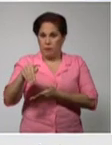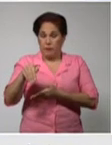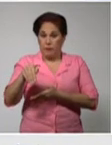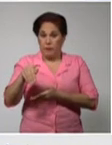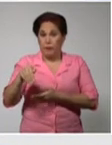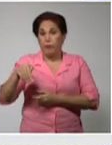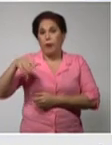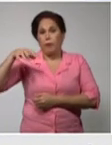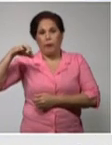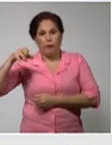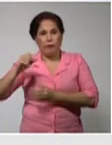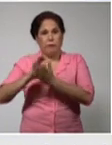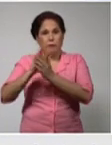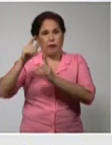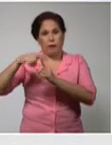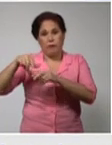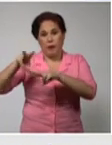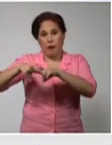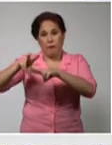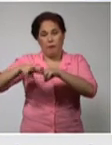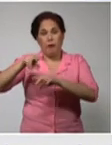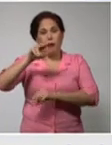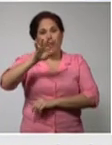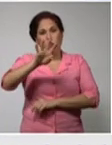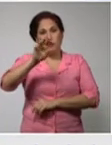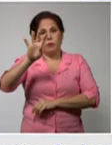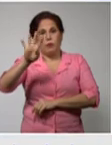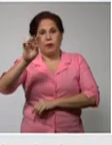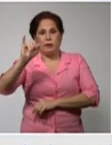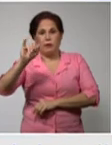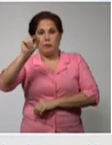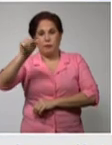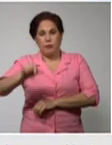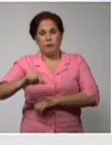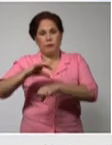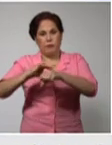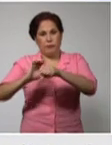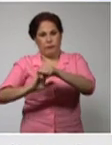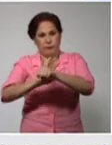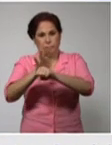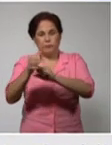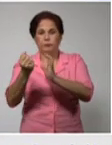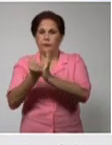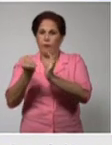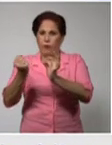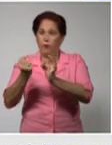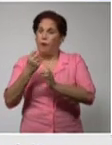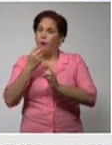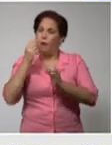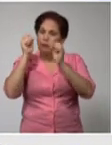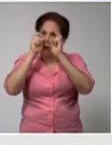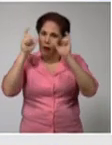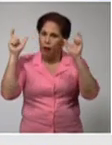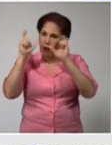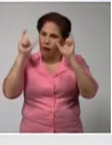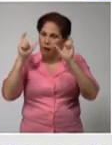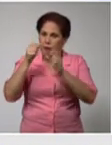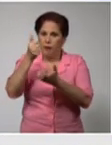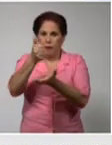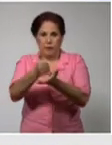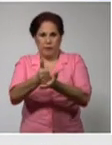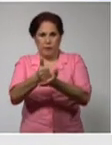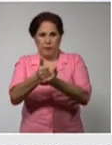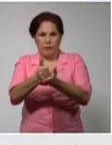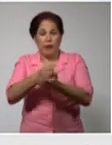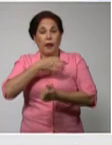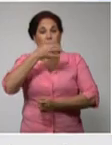preocupantes hoy la Habana con 446 casos confirmados atención a los capitalinos lo ha dicho el